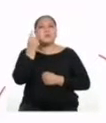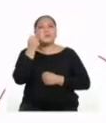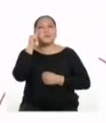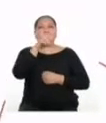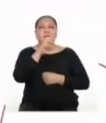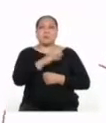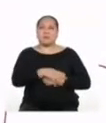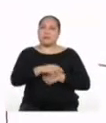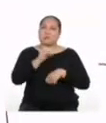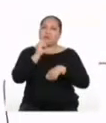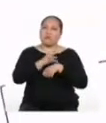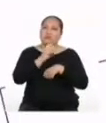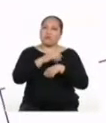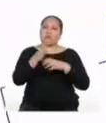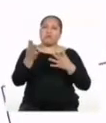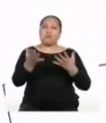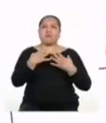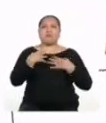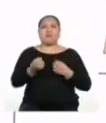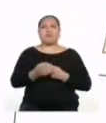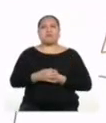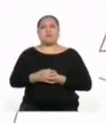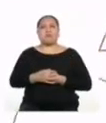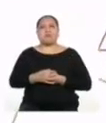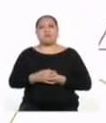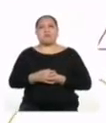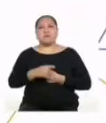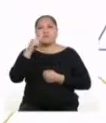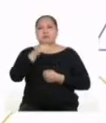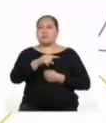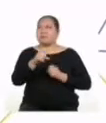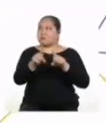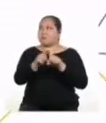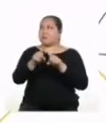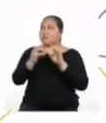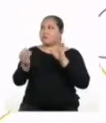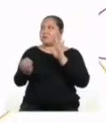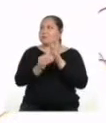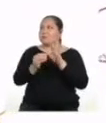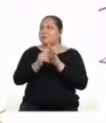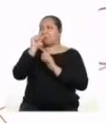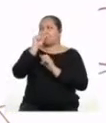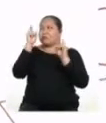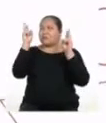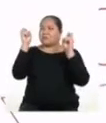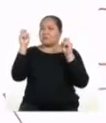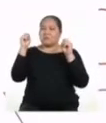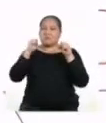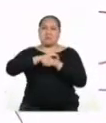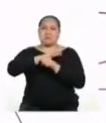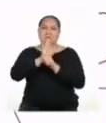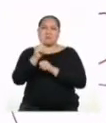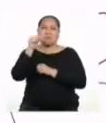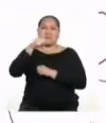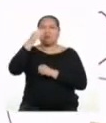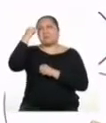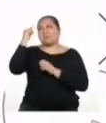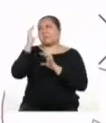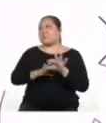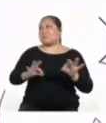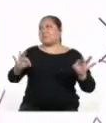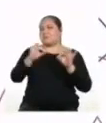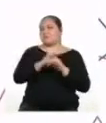Hay hasta sugerencias para cuidar la salud. Sí. Le he puesto un poco del tema del COVID-19, porque creo que es clave dentro de la